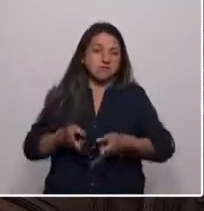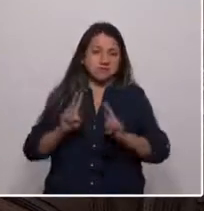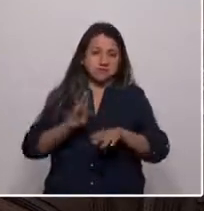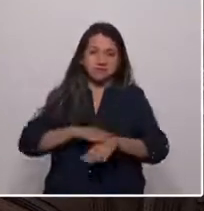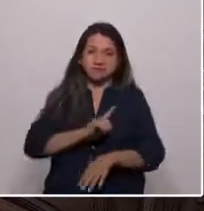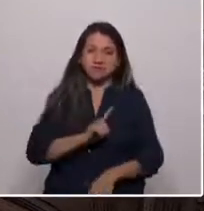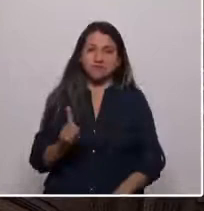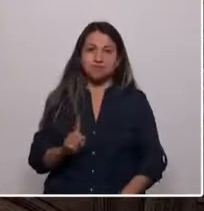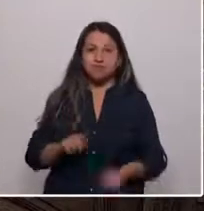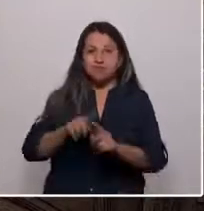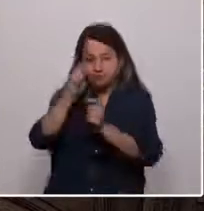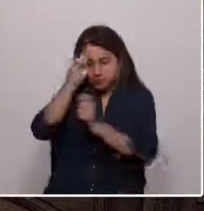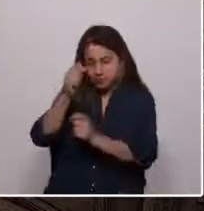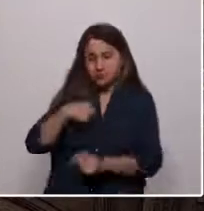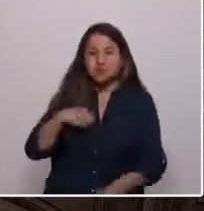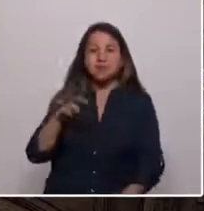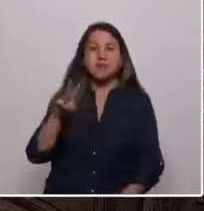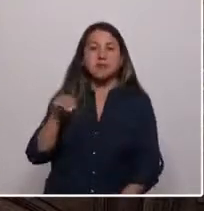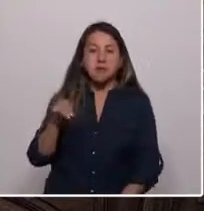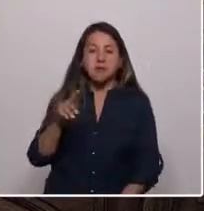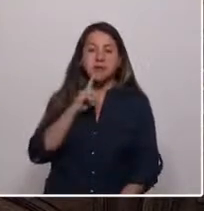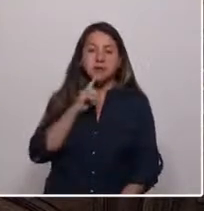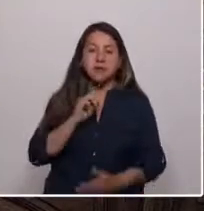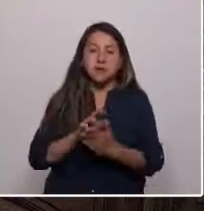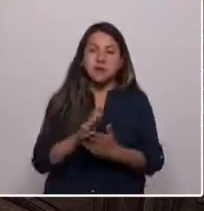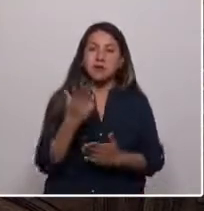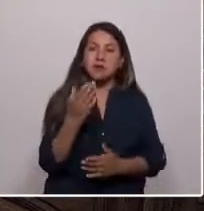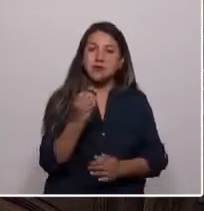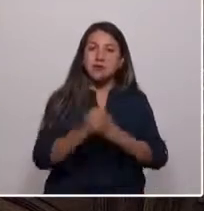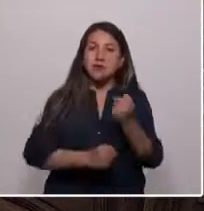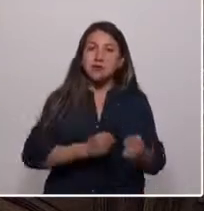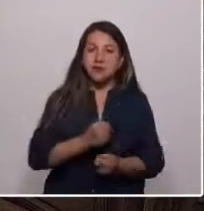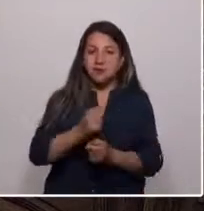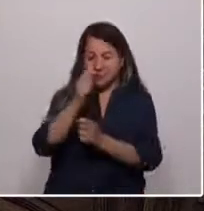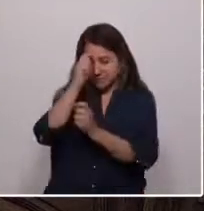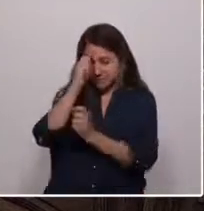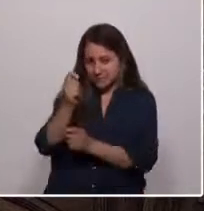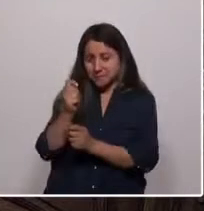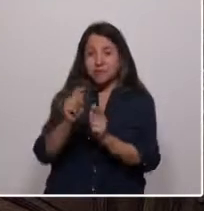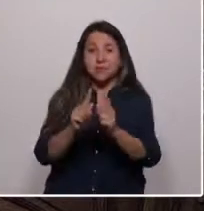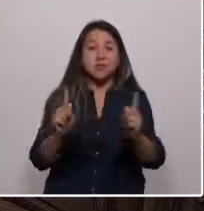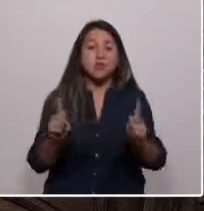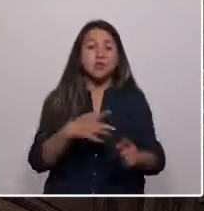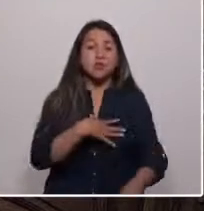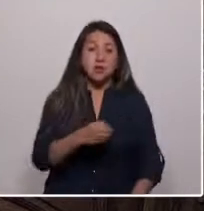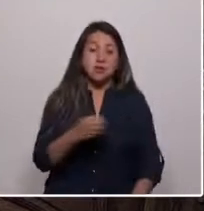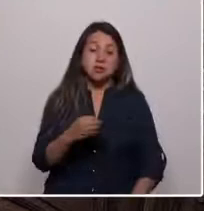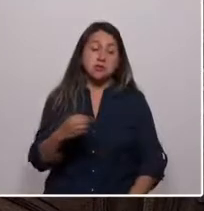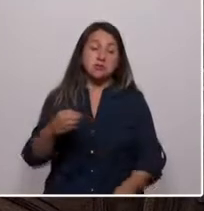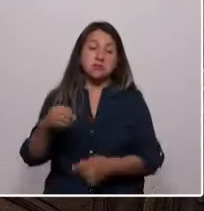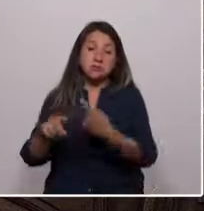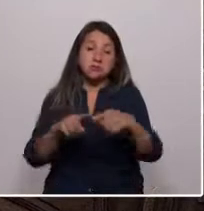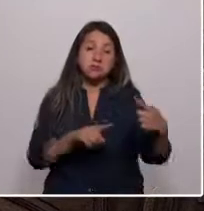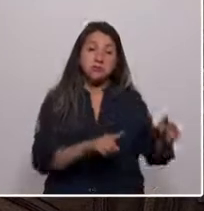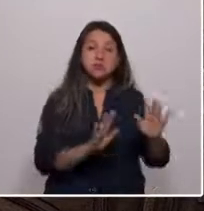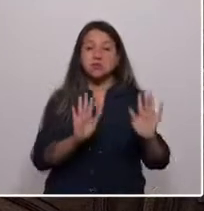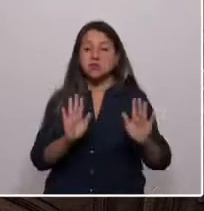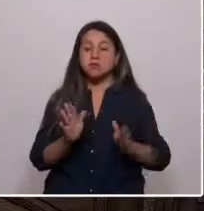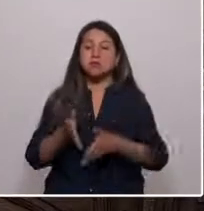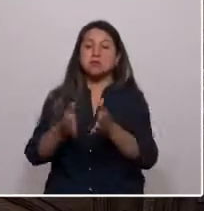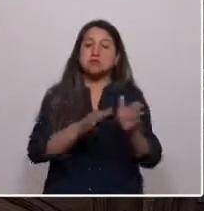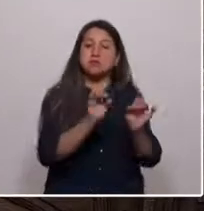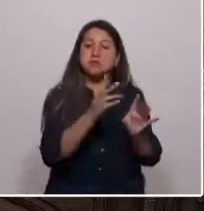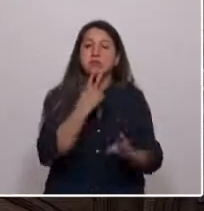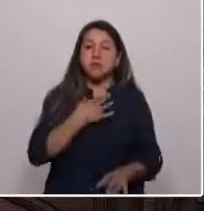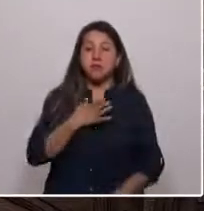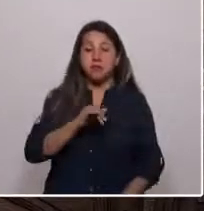reconocimiento para ella que hoy tiene 90 años. Cada hijo hizo su camino, y en mi caso pude retomar mis estudios después de